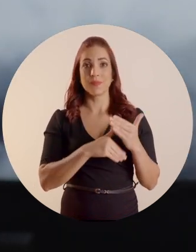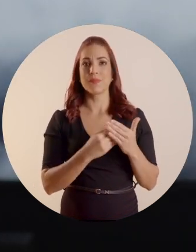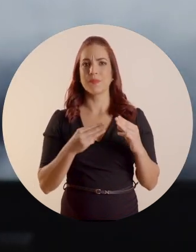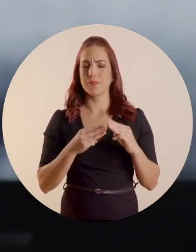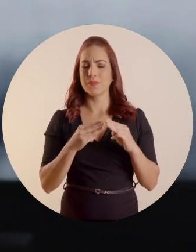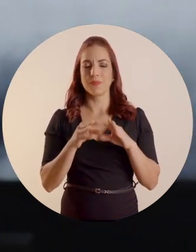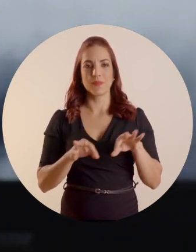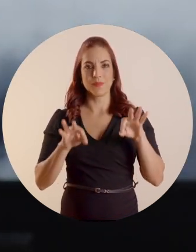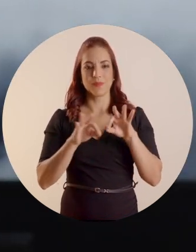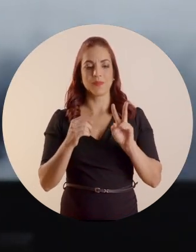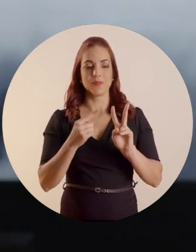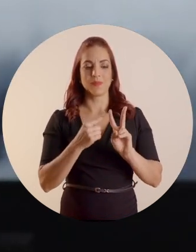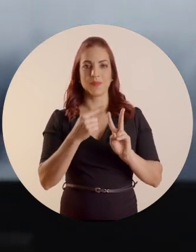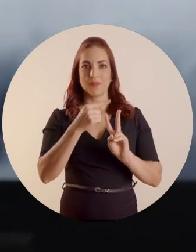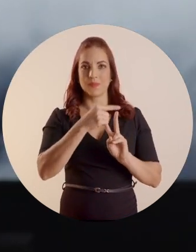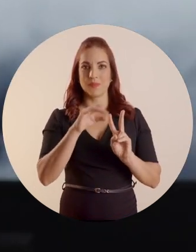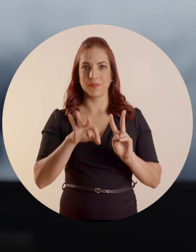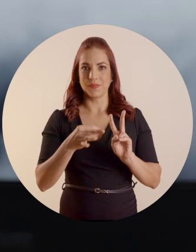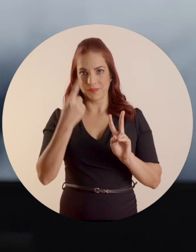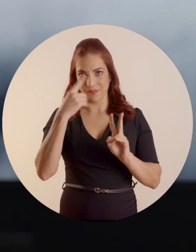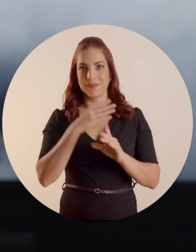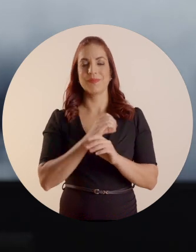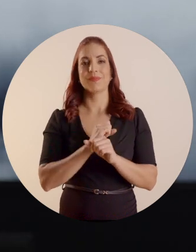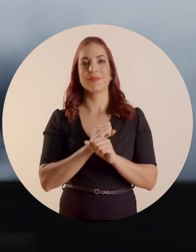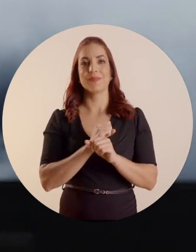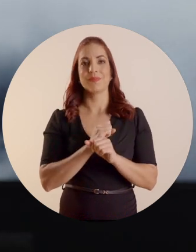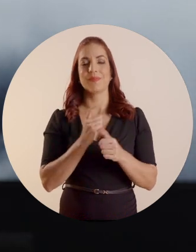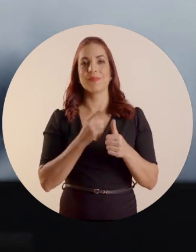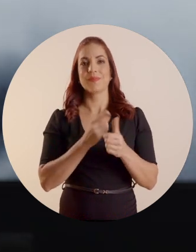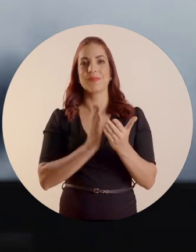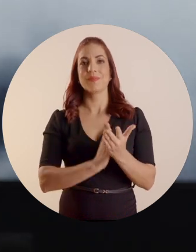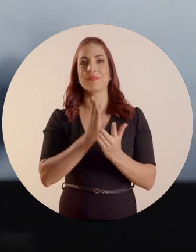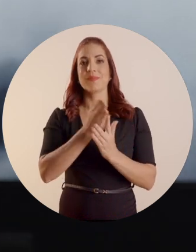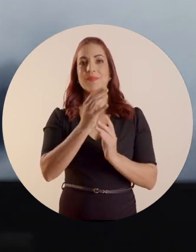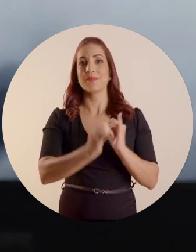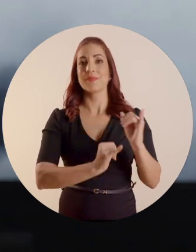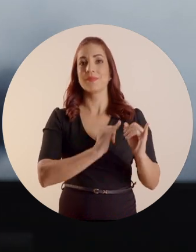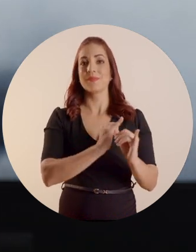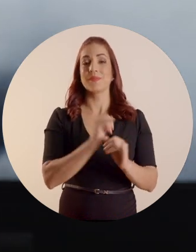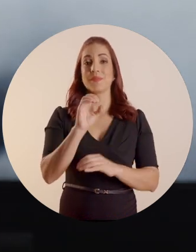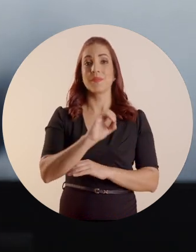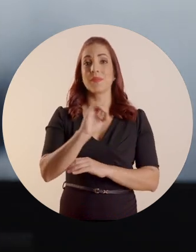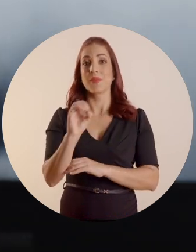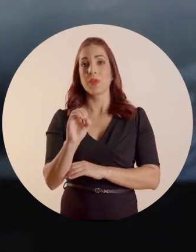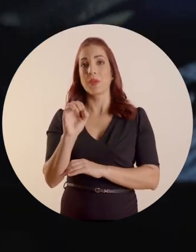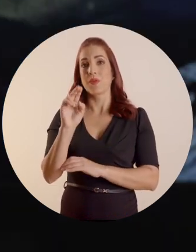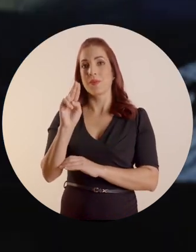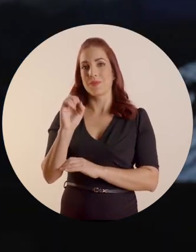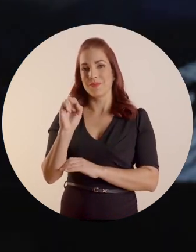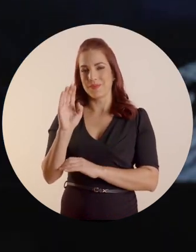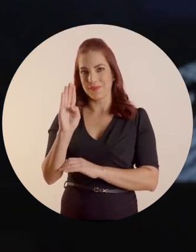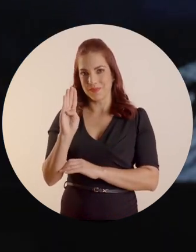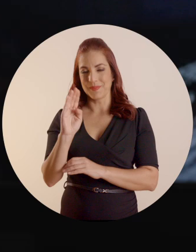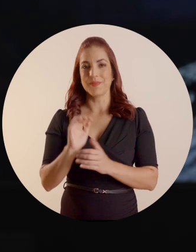es fundamental y hay dos métodos prácticos para hacerlo. A través de Internet o mediante una unidad